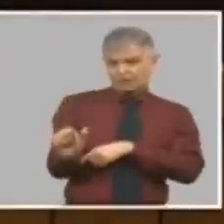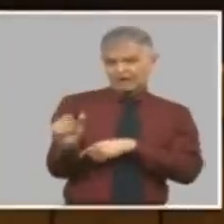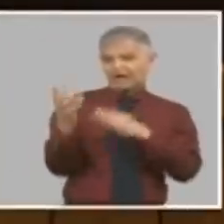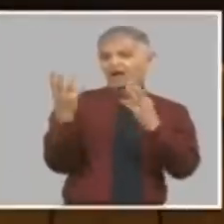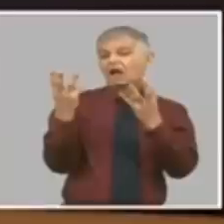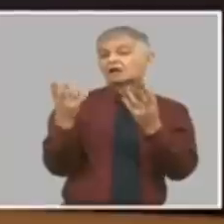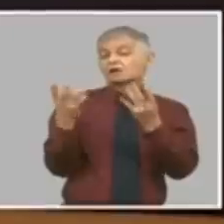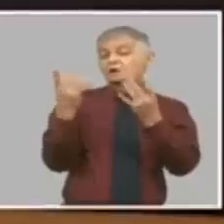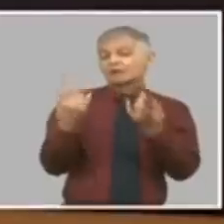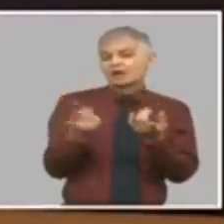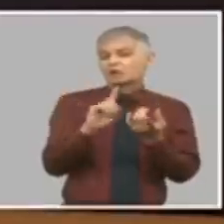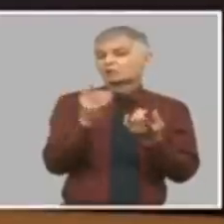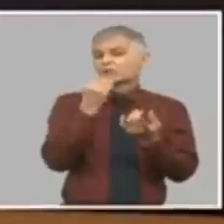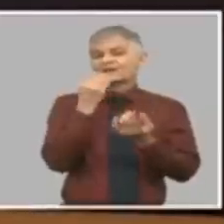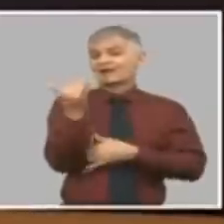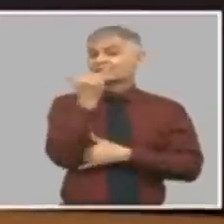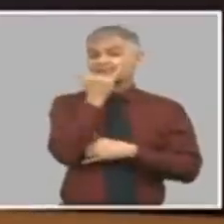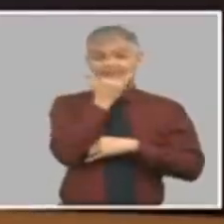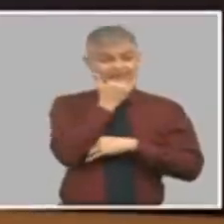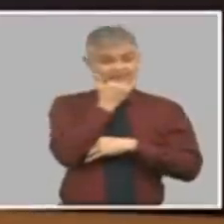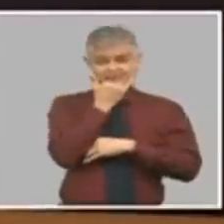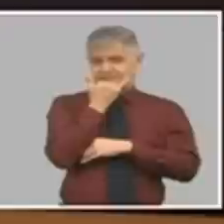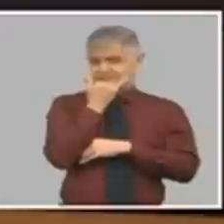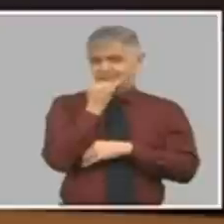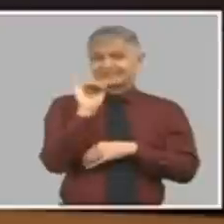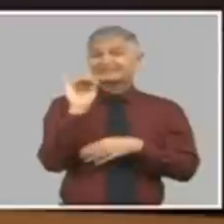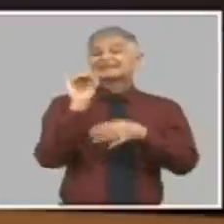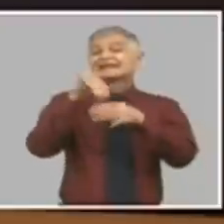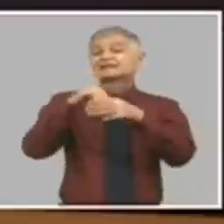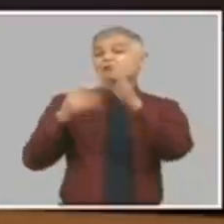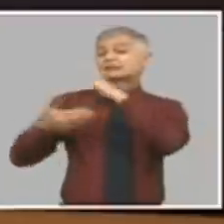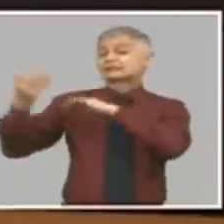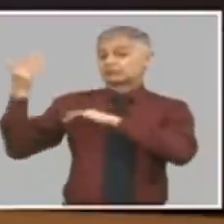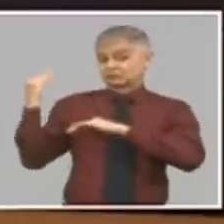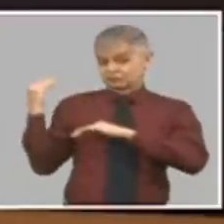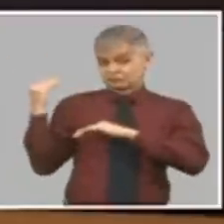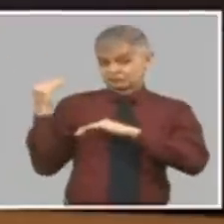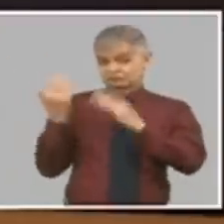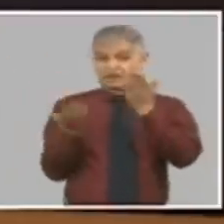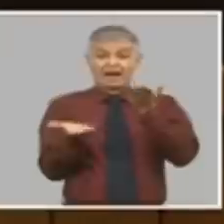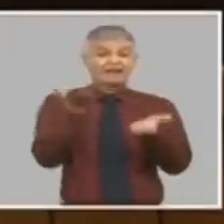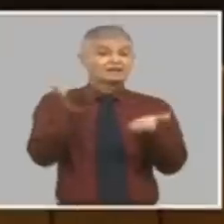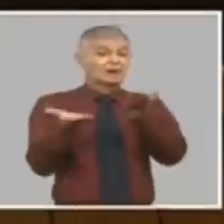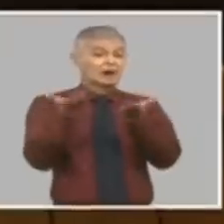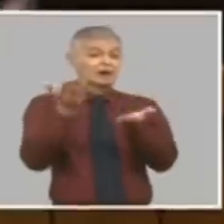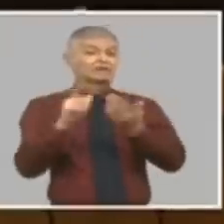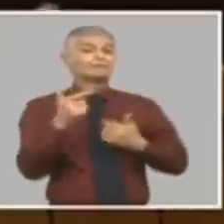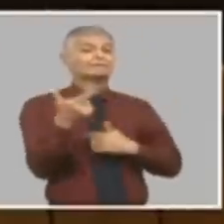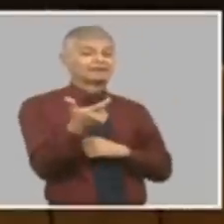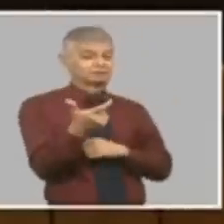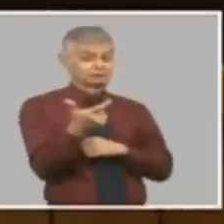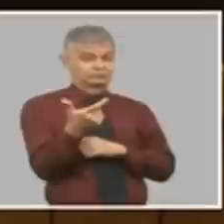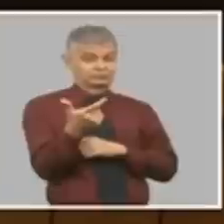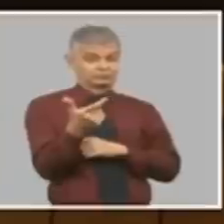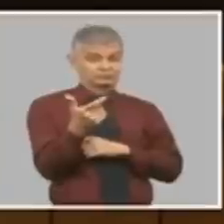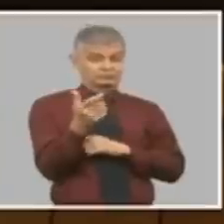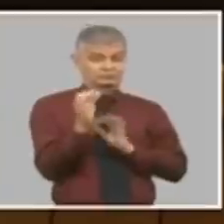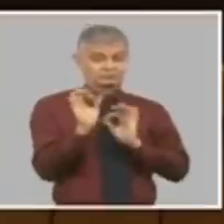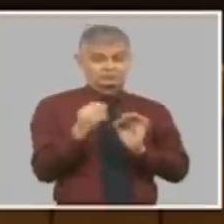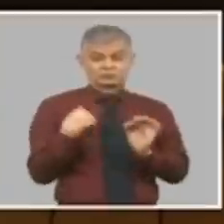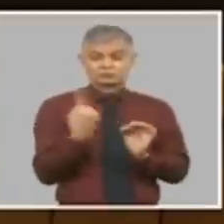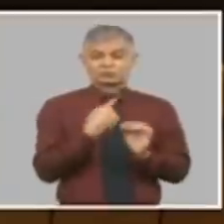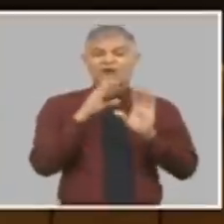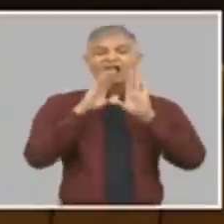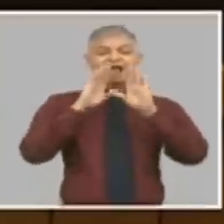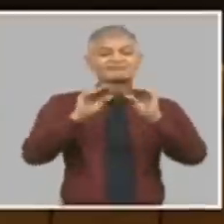afecte del ingreso que tenía anterior. Y eso es una realidad. Pero es que no estamos hablando de 6,